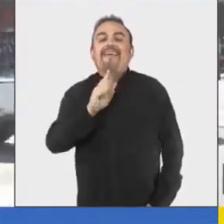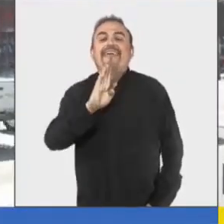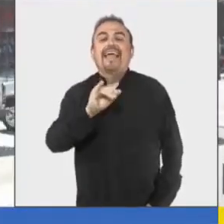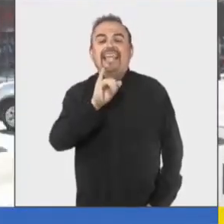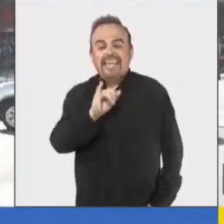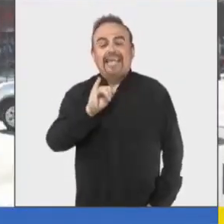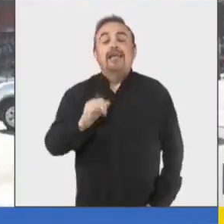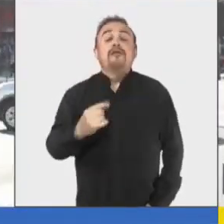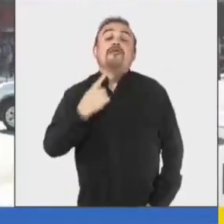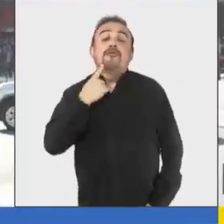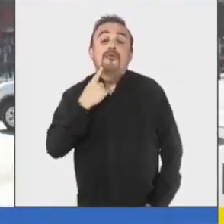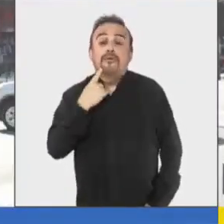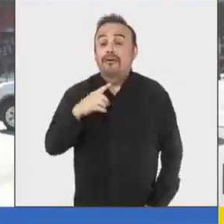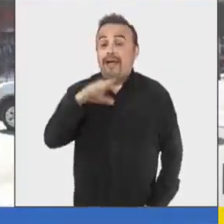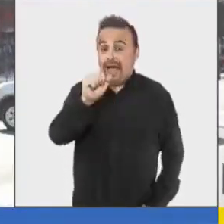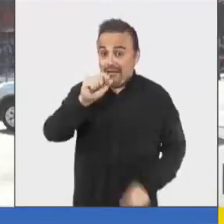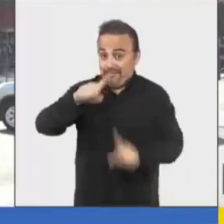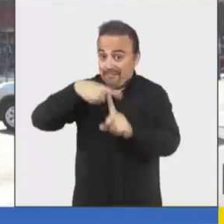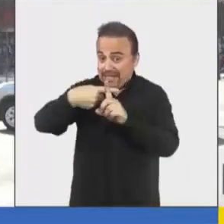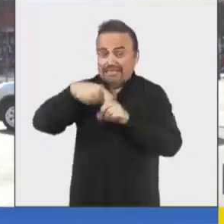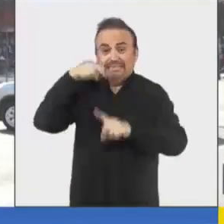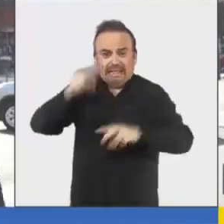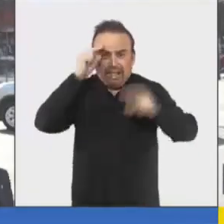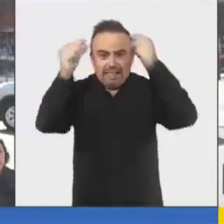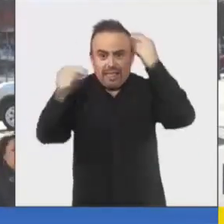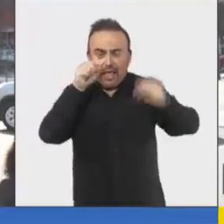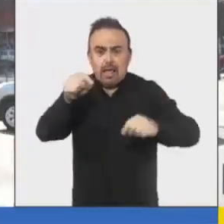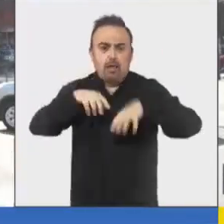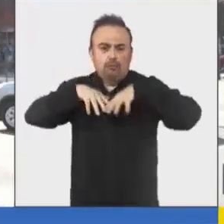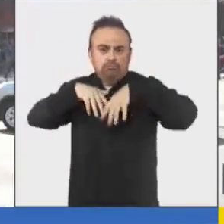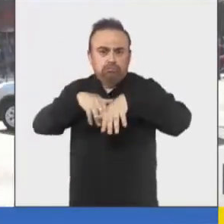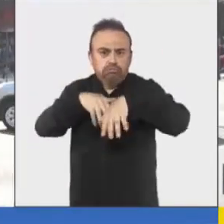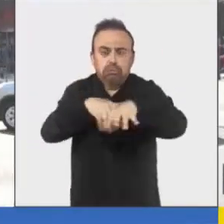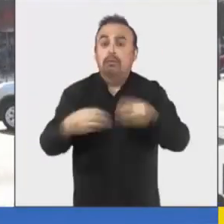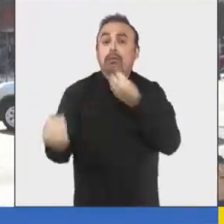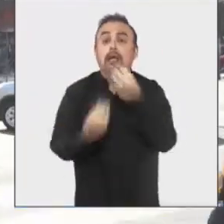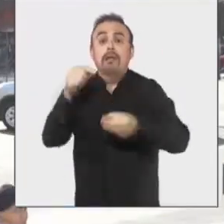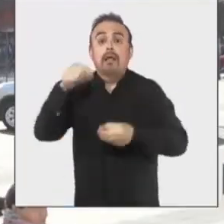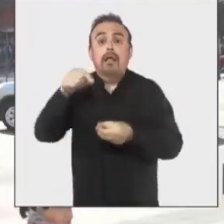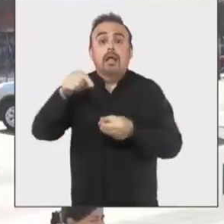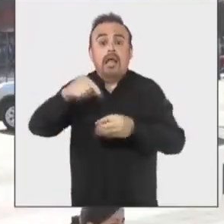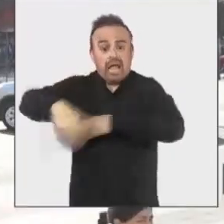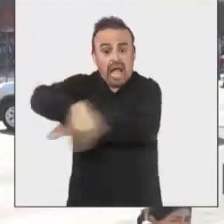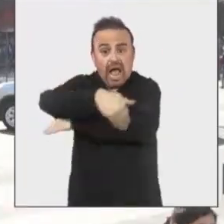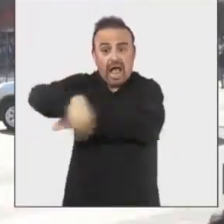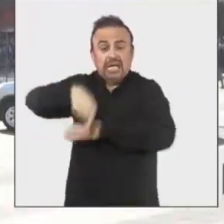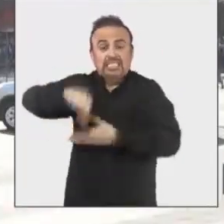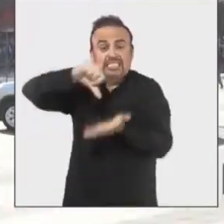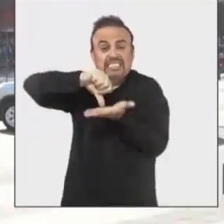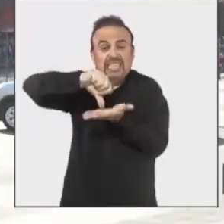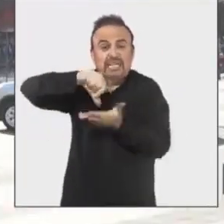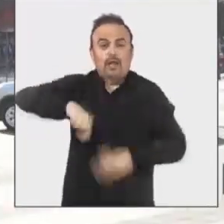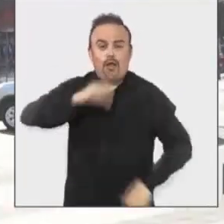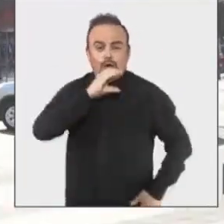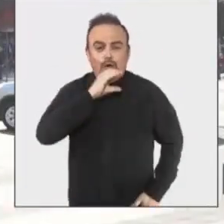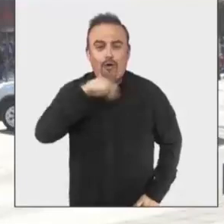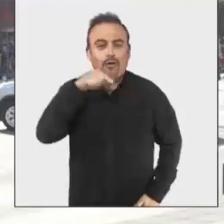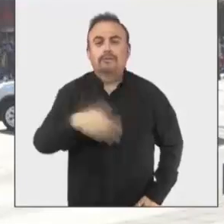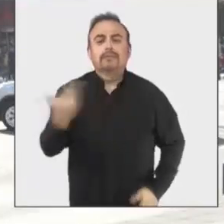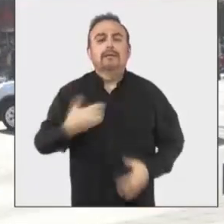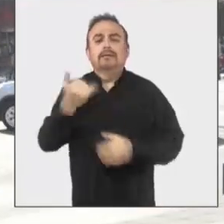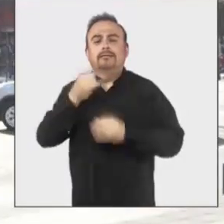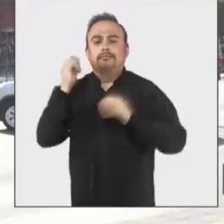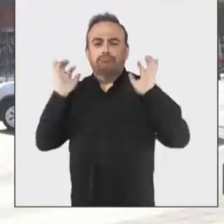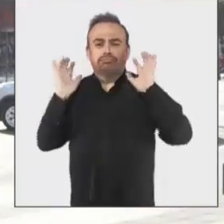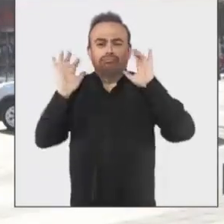En esta iniciativa también se realizaron una masiva marcha que pasó por las distintas calles del centro de Concepción para terminar